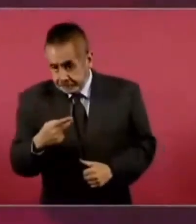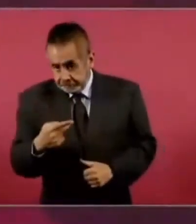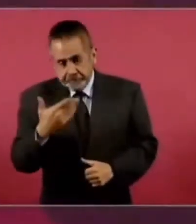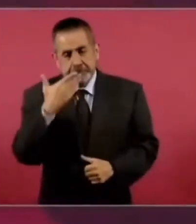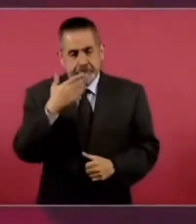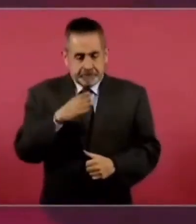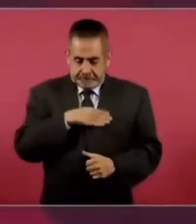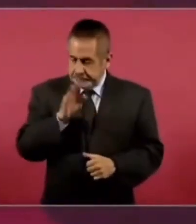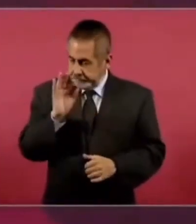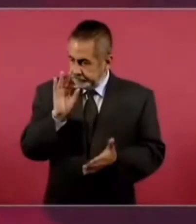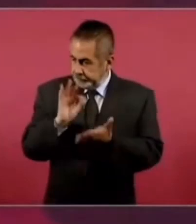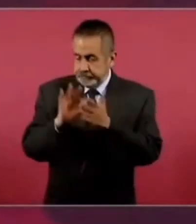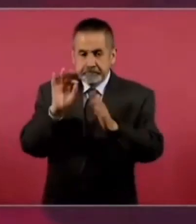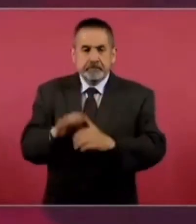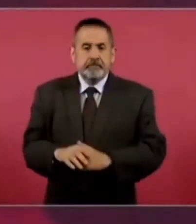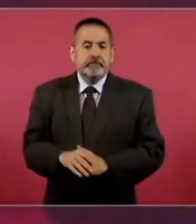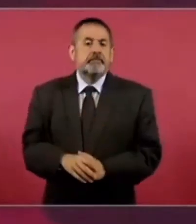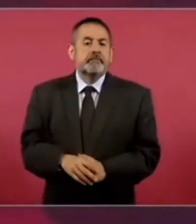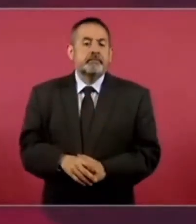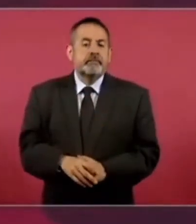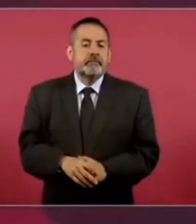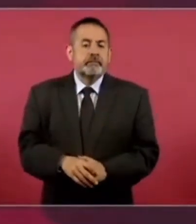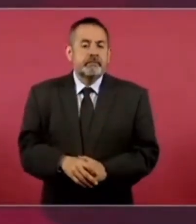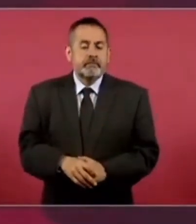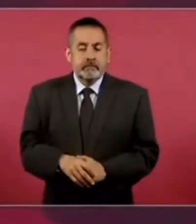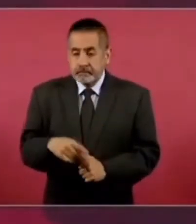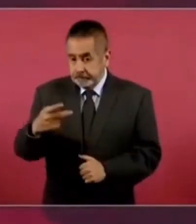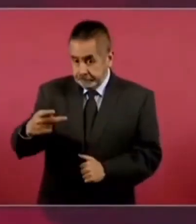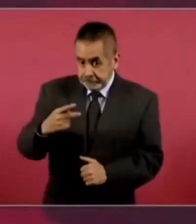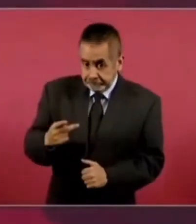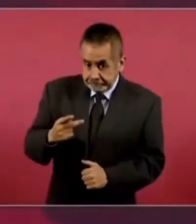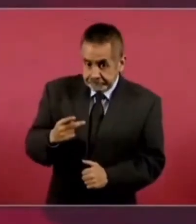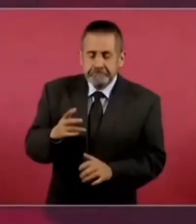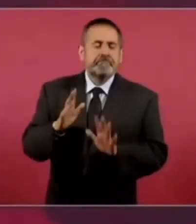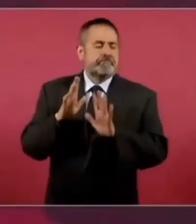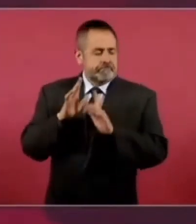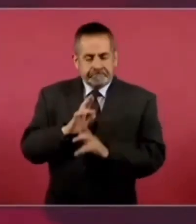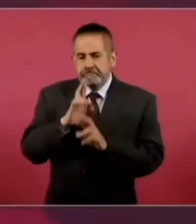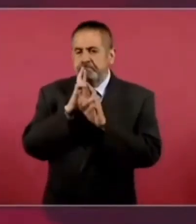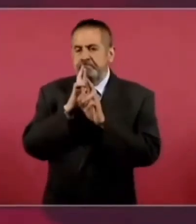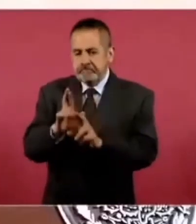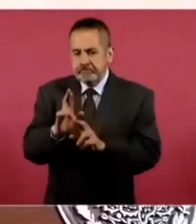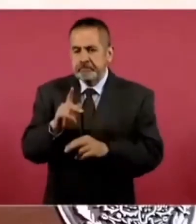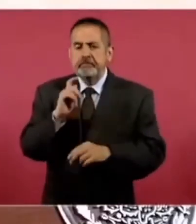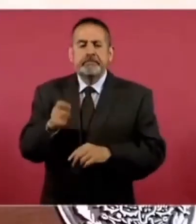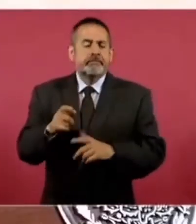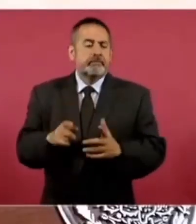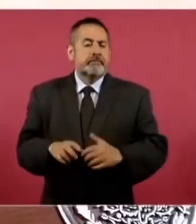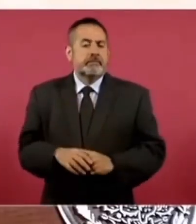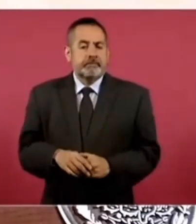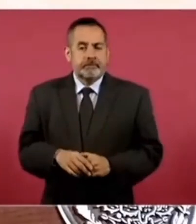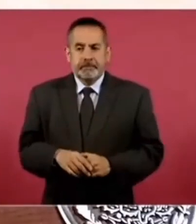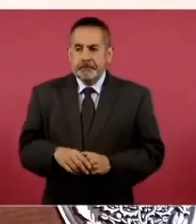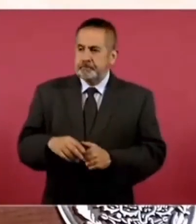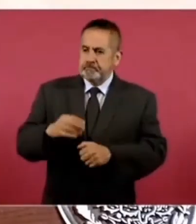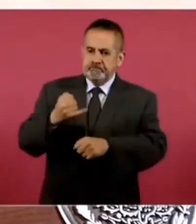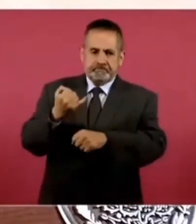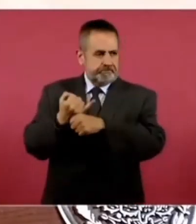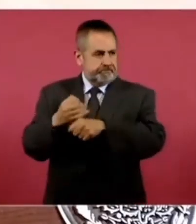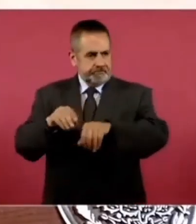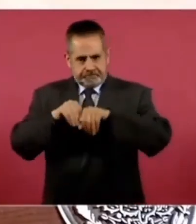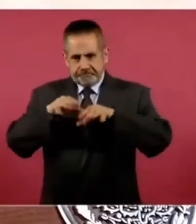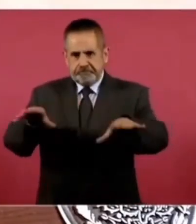también me permite informar